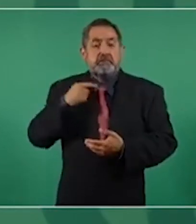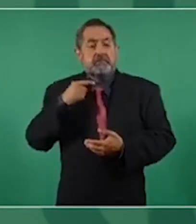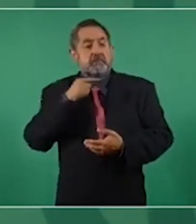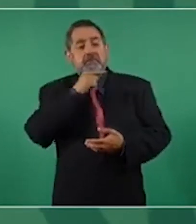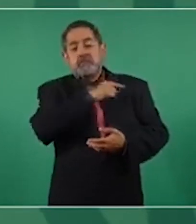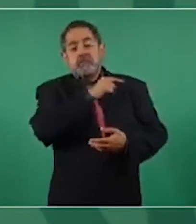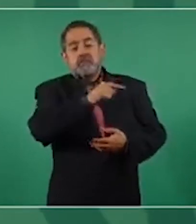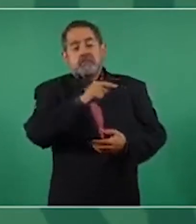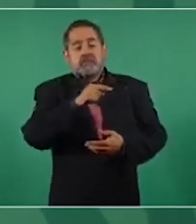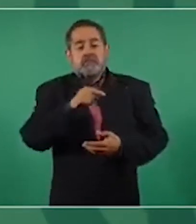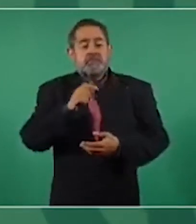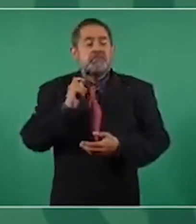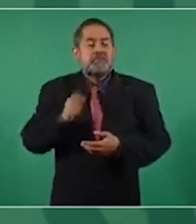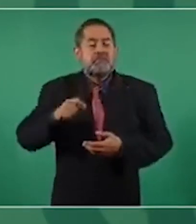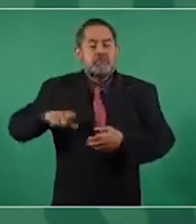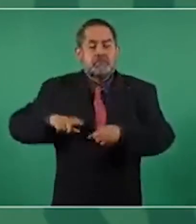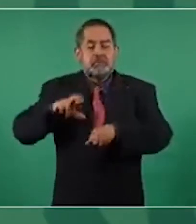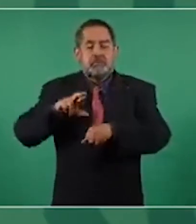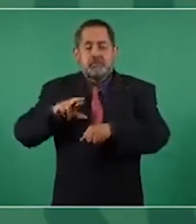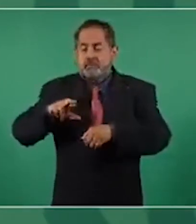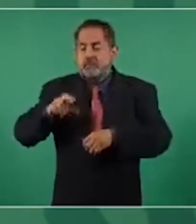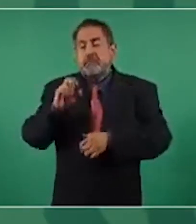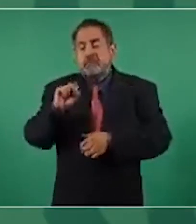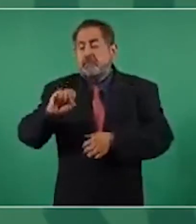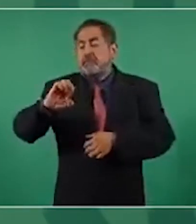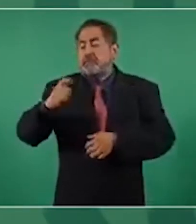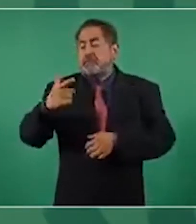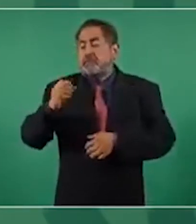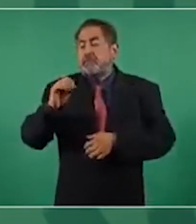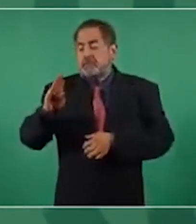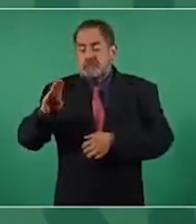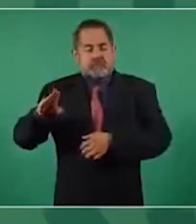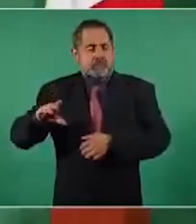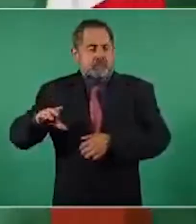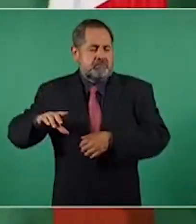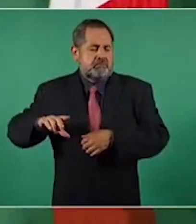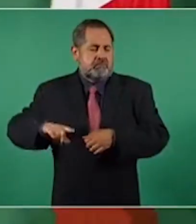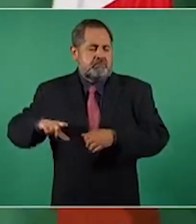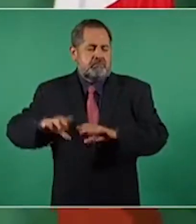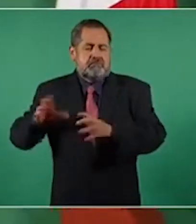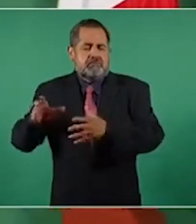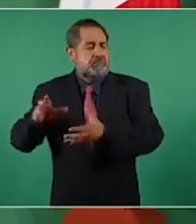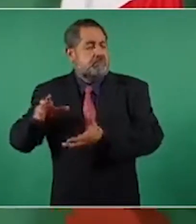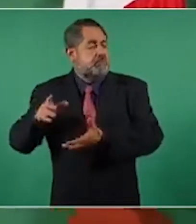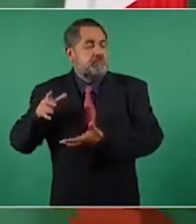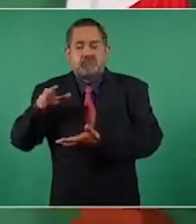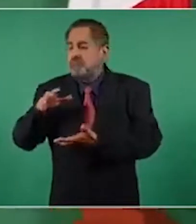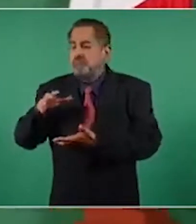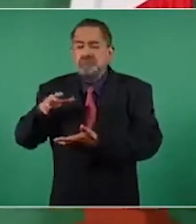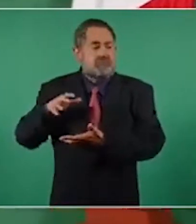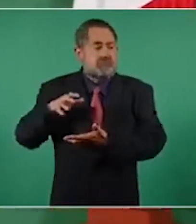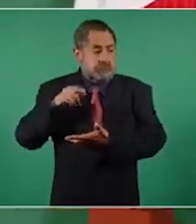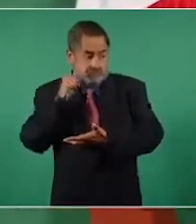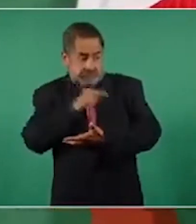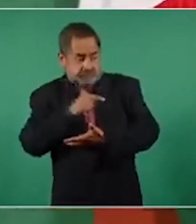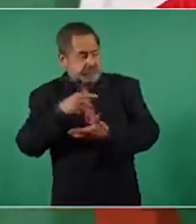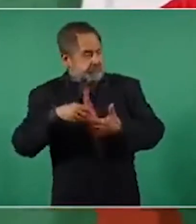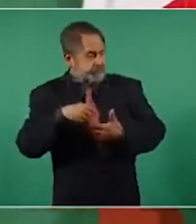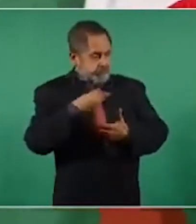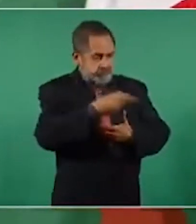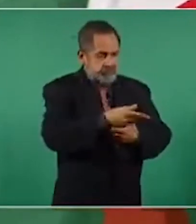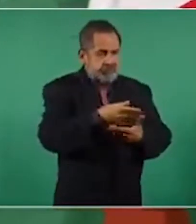desde Gobernación. Y como lo he explicado,